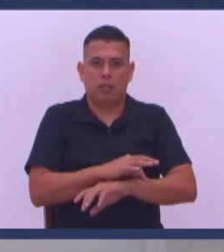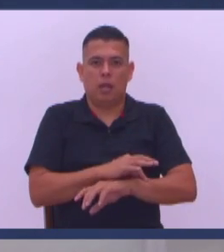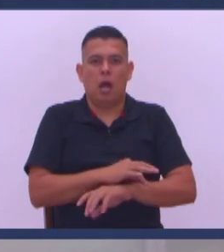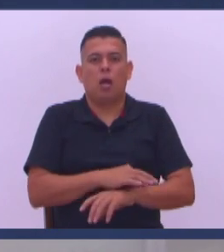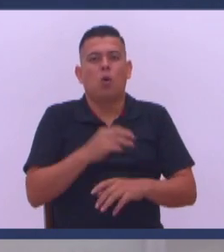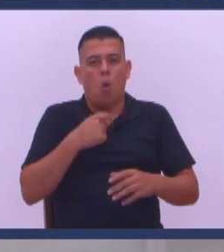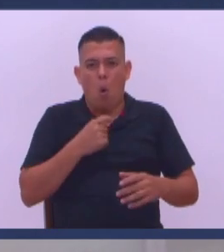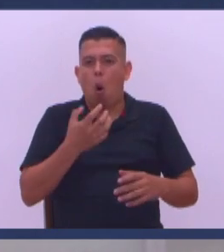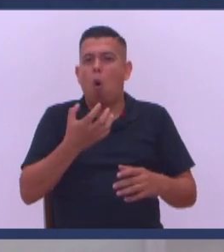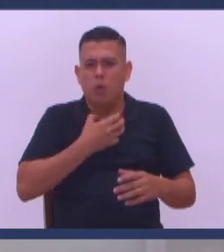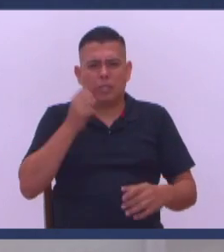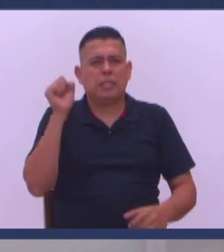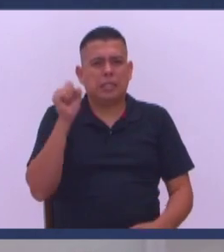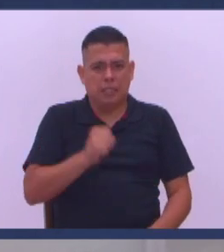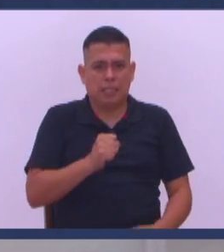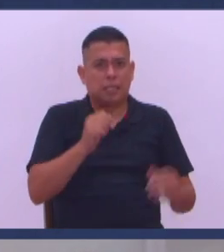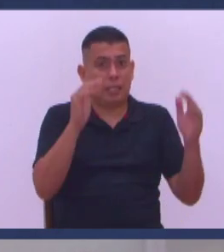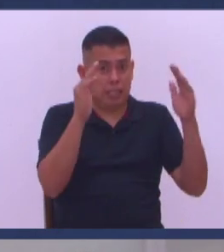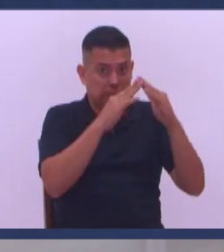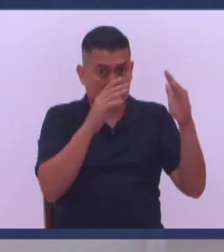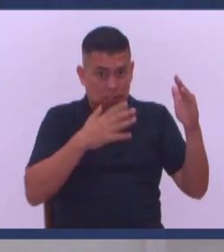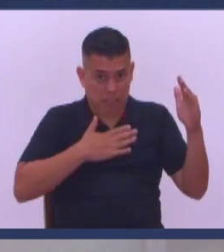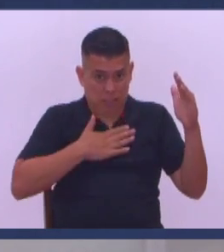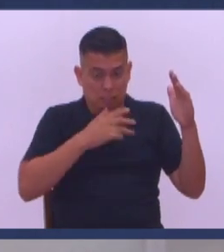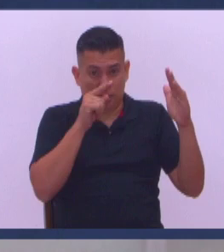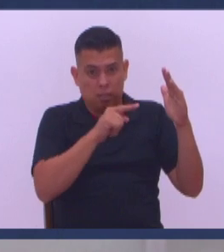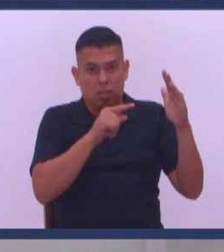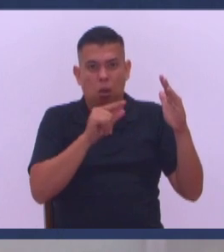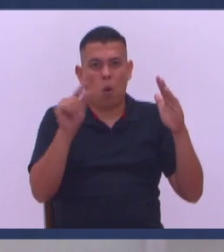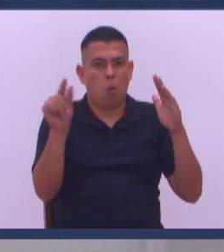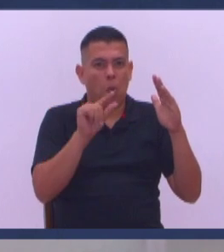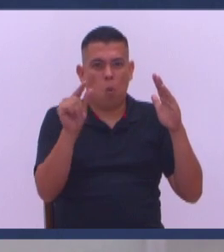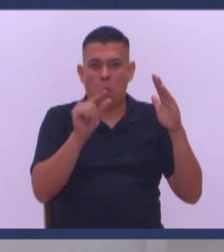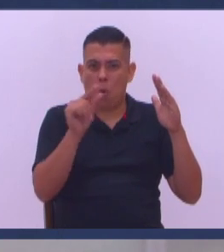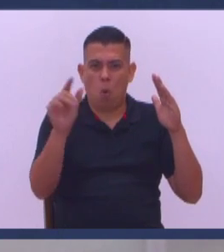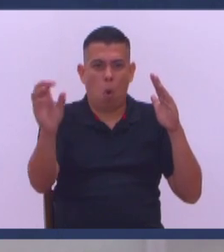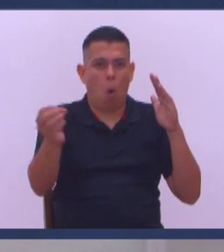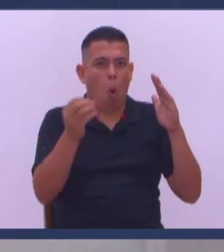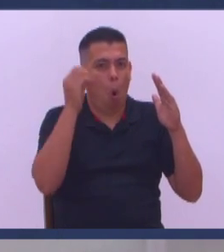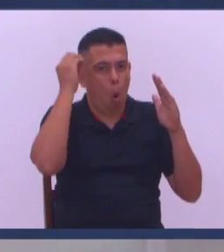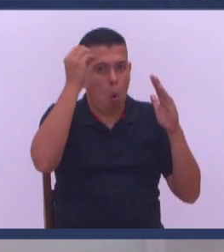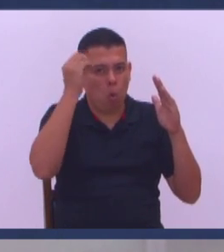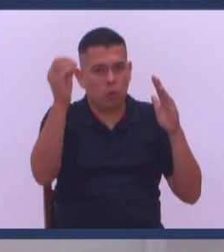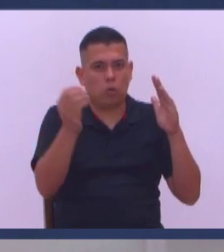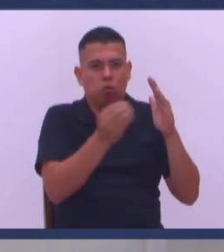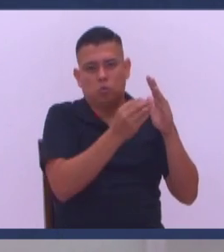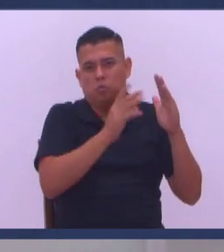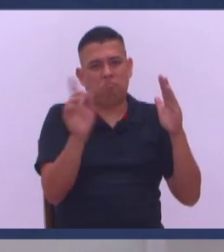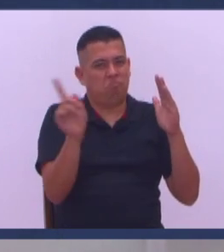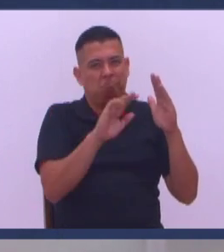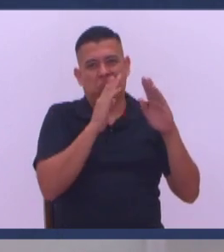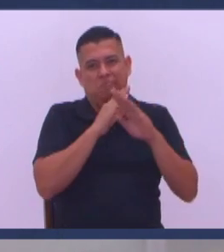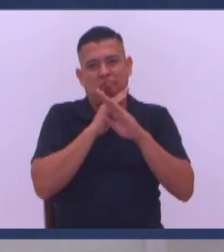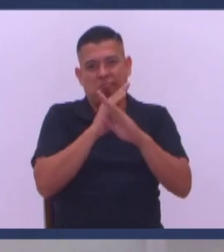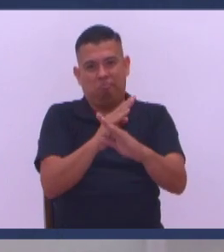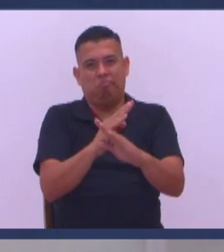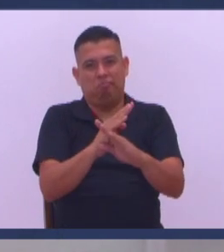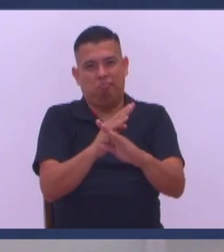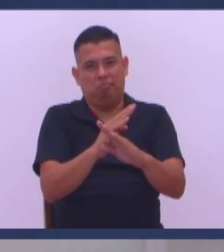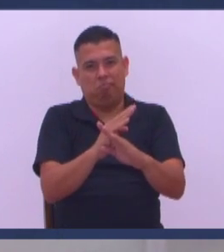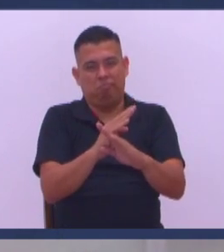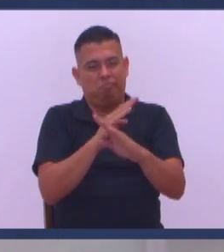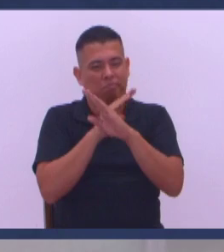Hoy Puedo tener en casa Es que no permito Que nadie se meta En lo que no le importa Ahí le dejo La